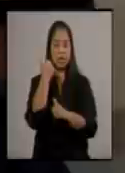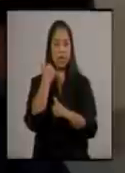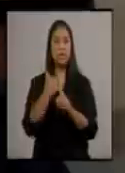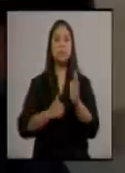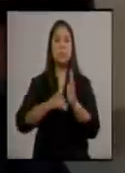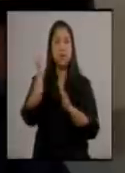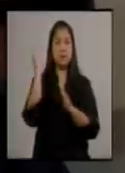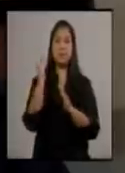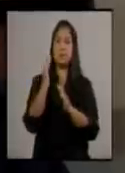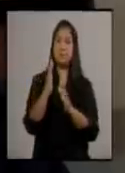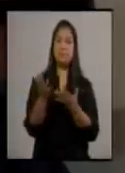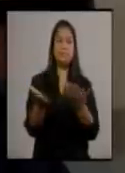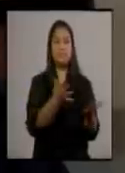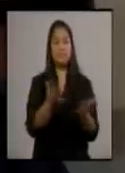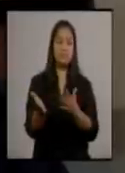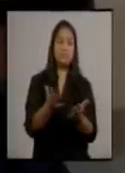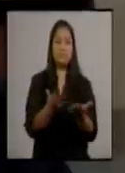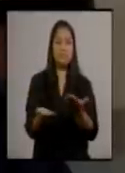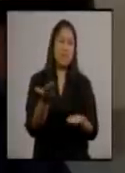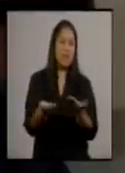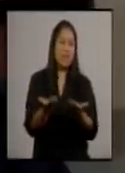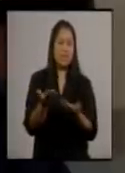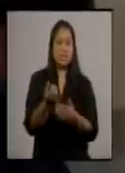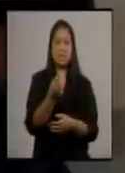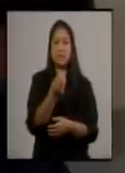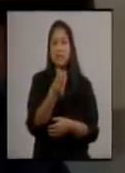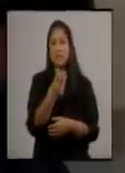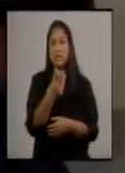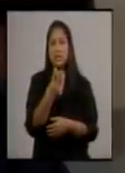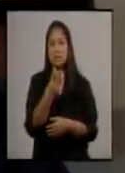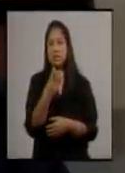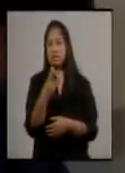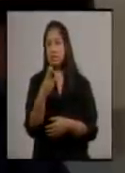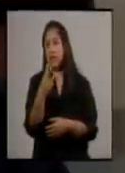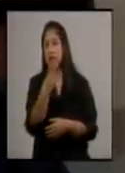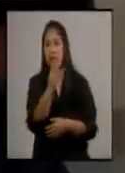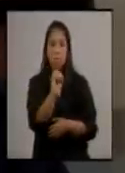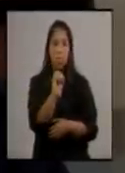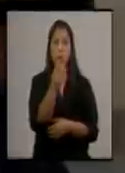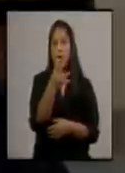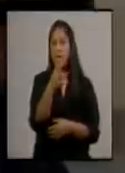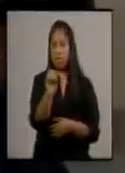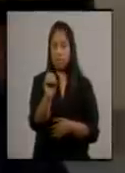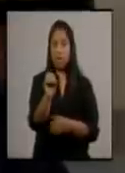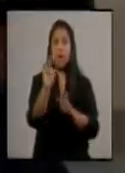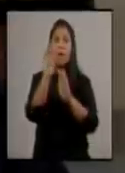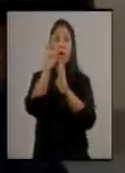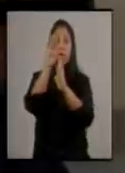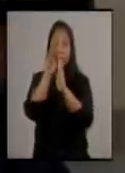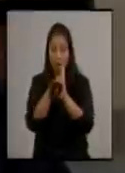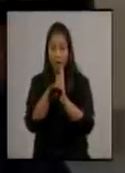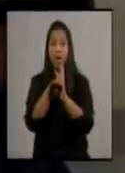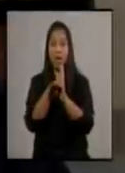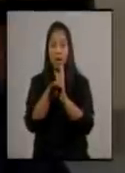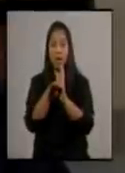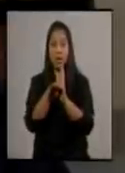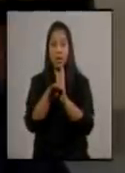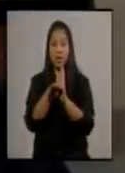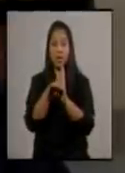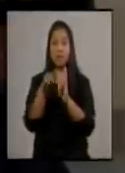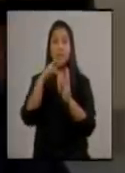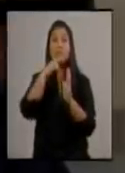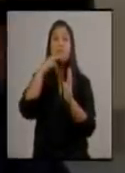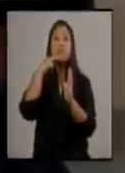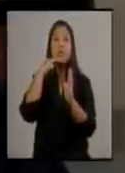de casi, si mal memoria no me falla, treinta y pico, cuarenta municipios que bajaron de categoría de